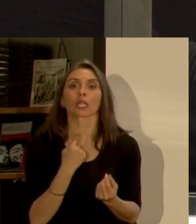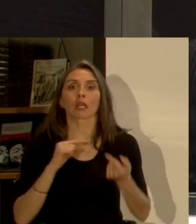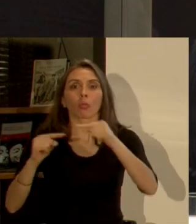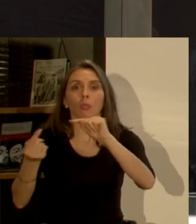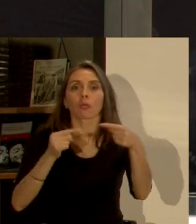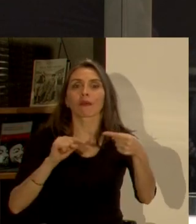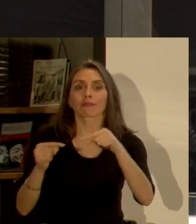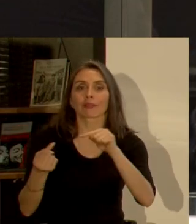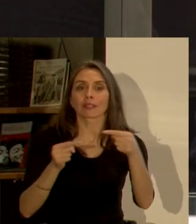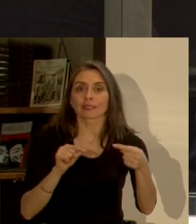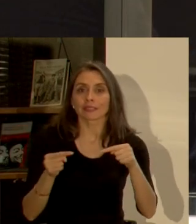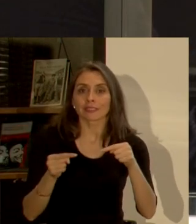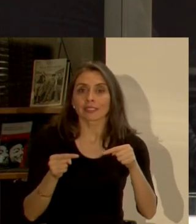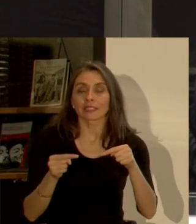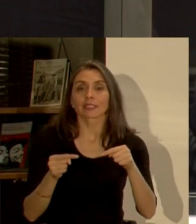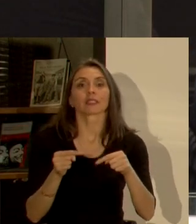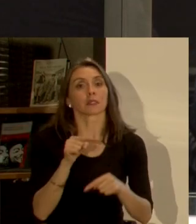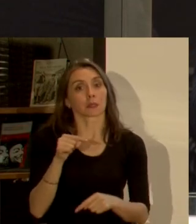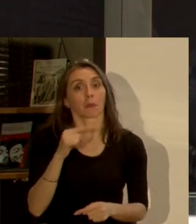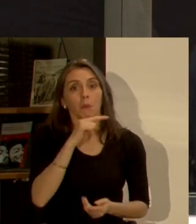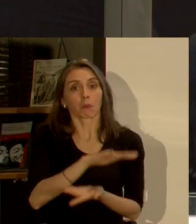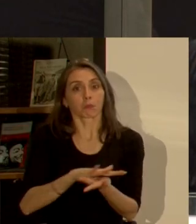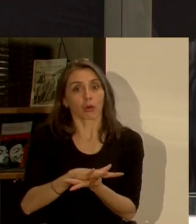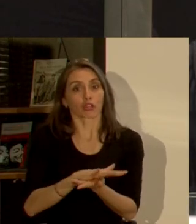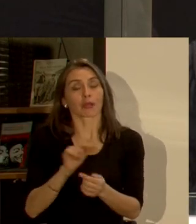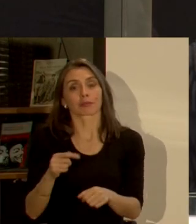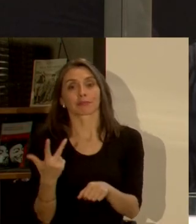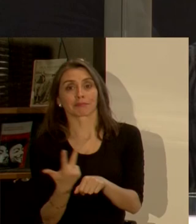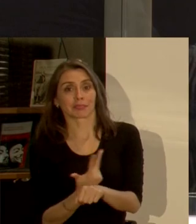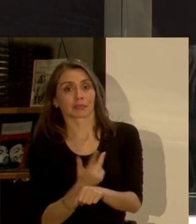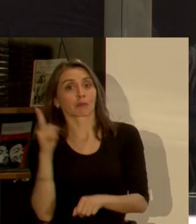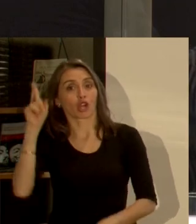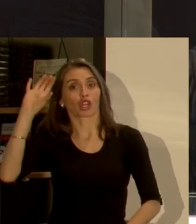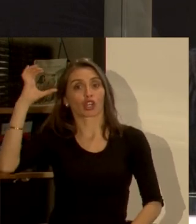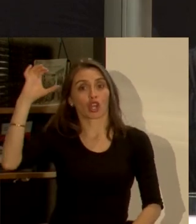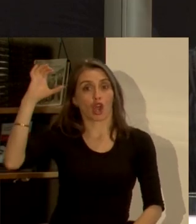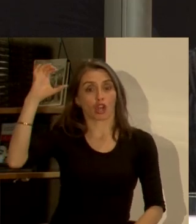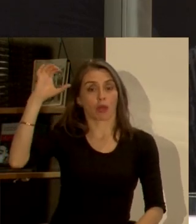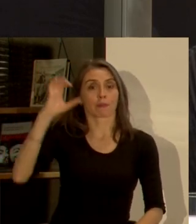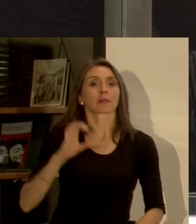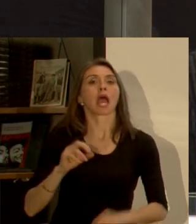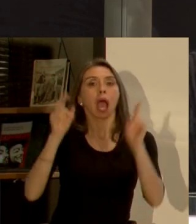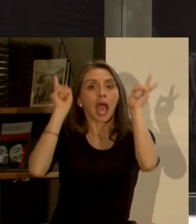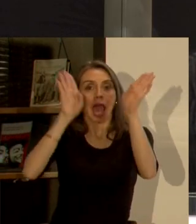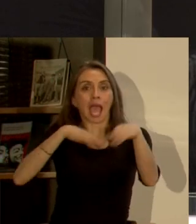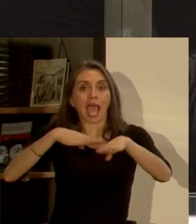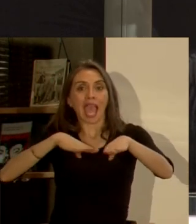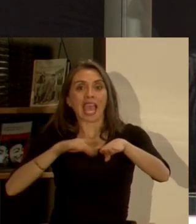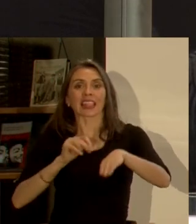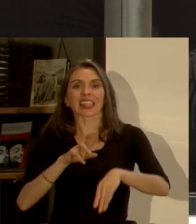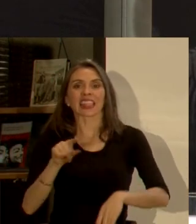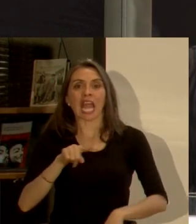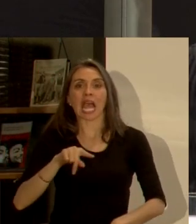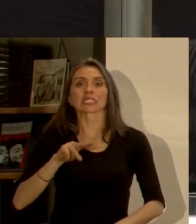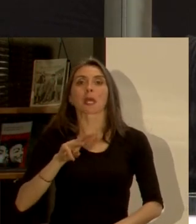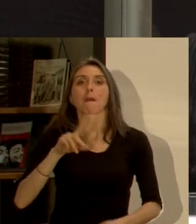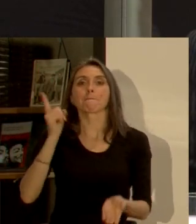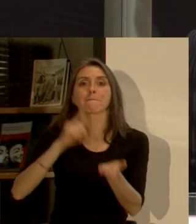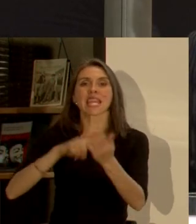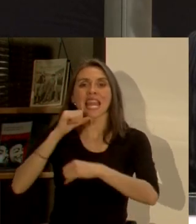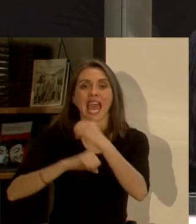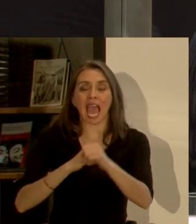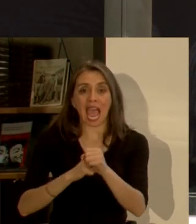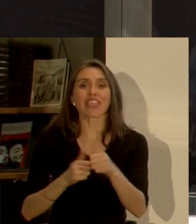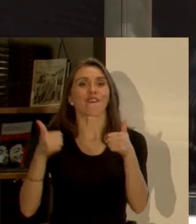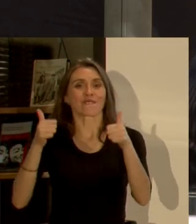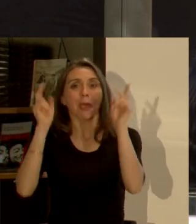debate que ha generado usaba yo un ejemplo que aquí es desafortunado pero en Colombia el transmilenio nos fue muy bien al principio y fue